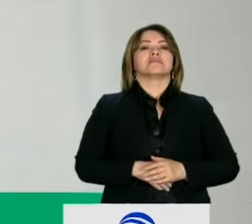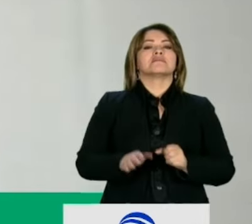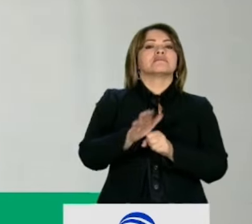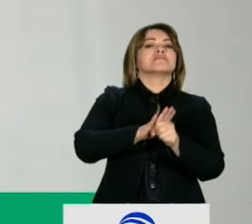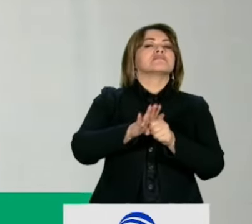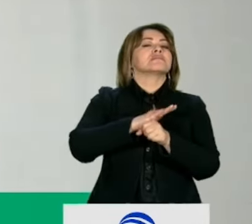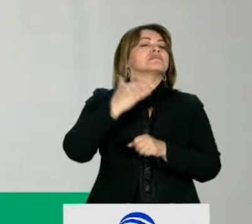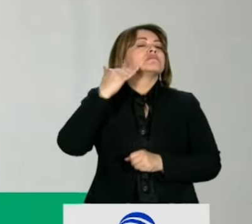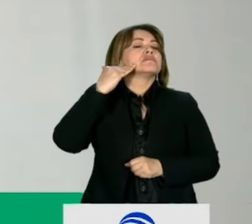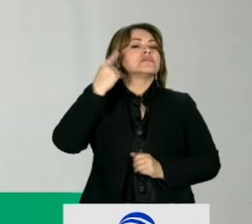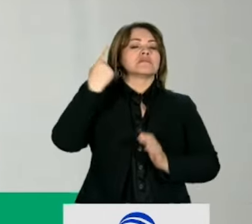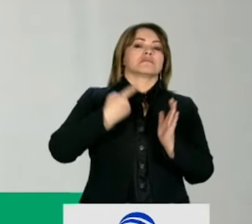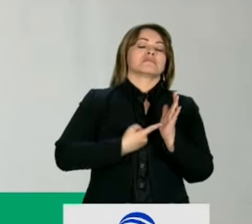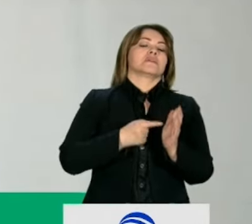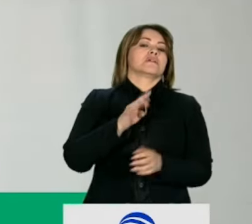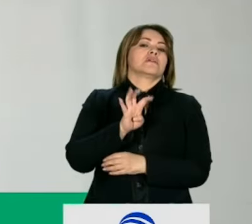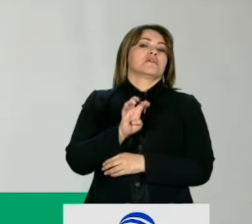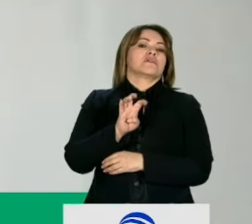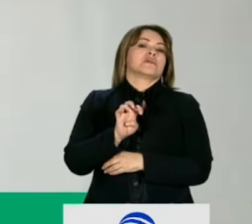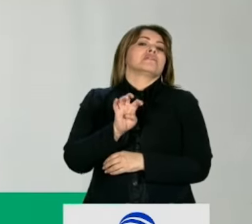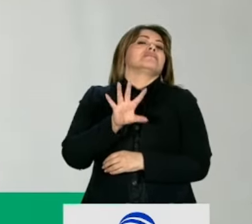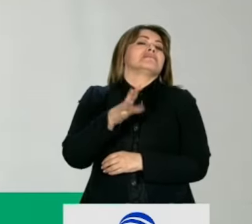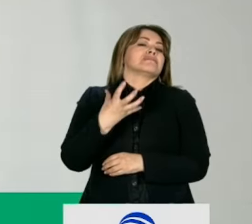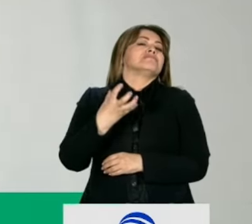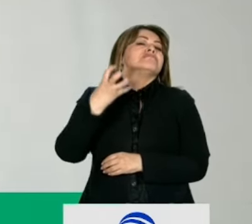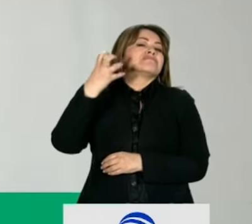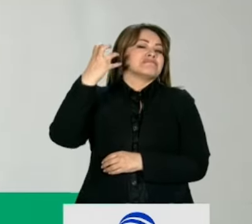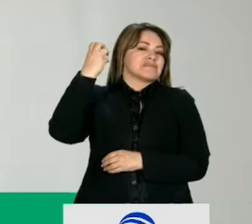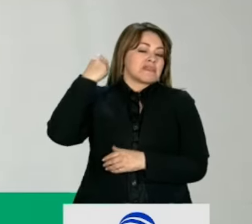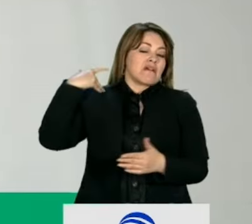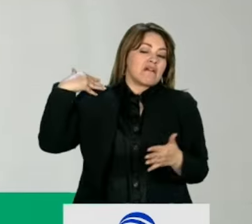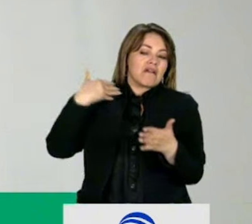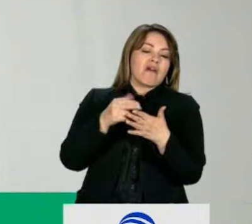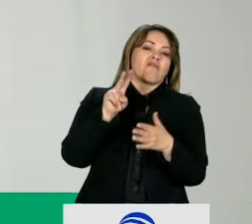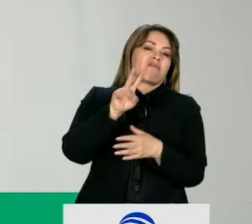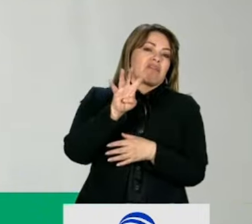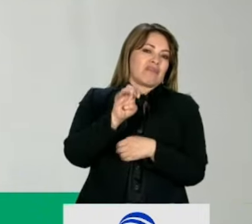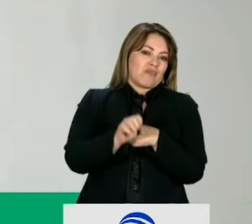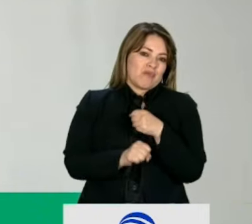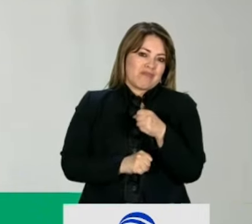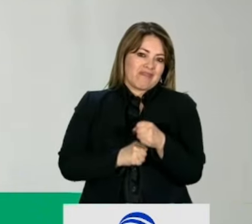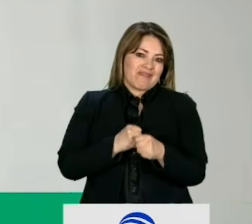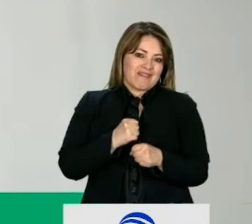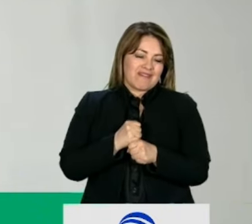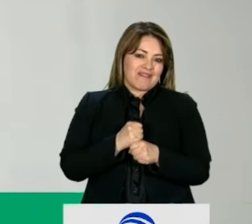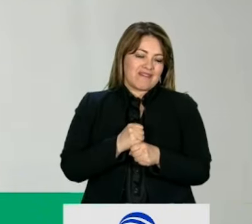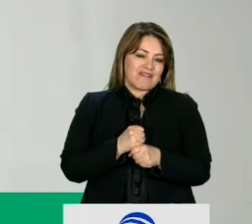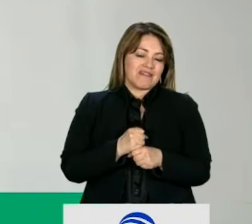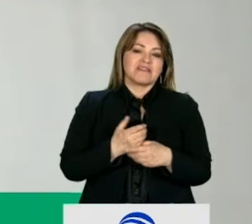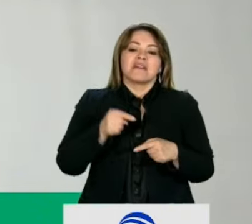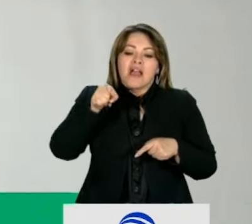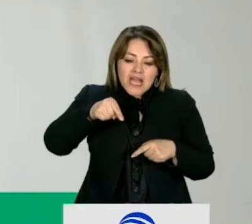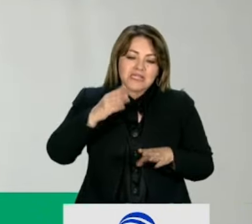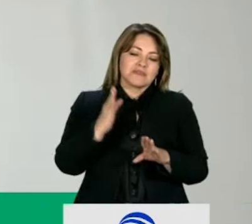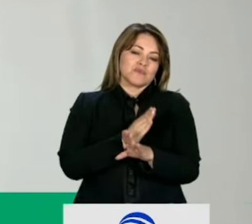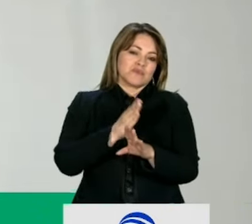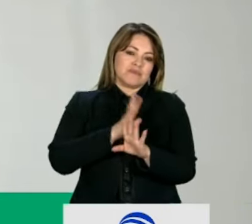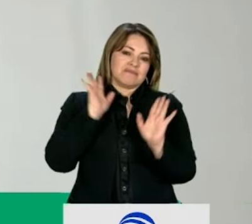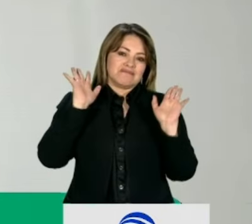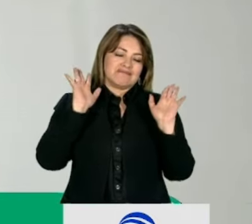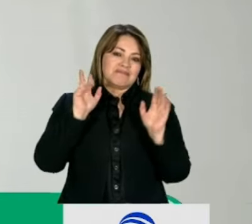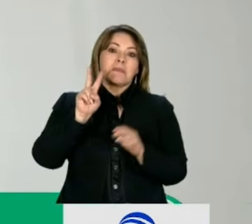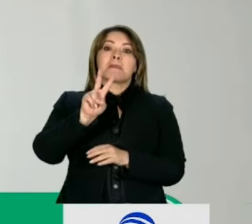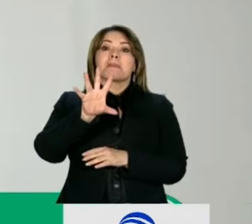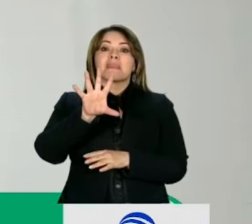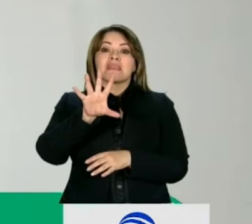1995, van 29 años. Ahí es donde está el problema. 25